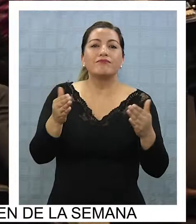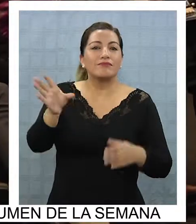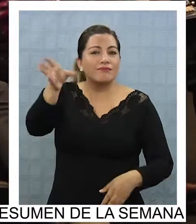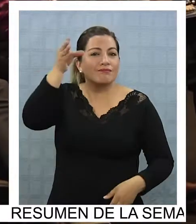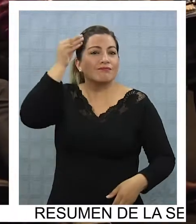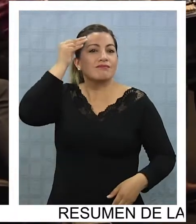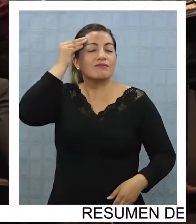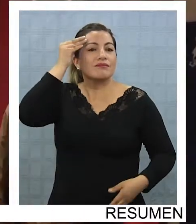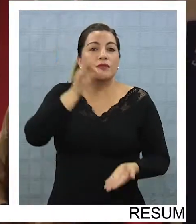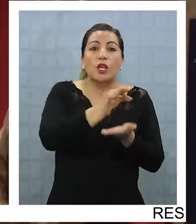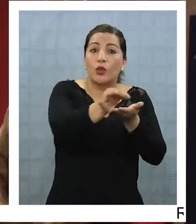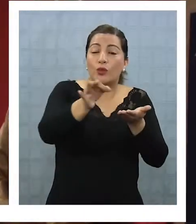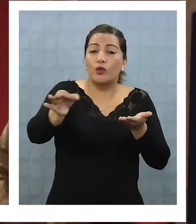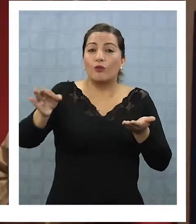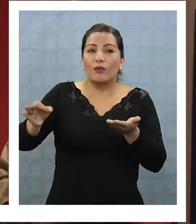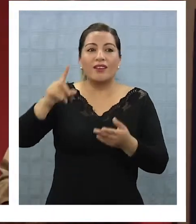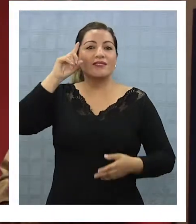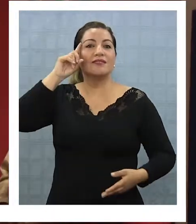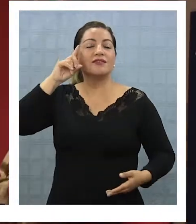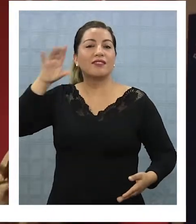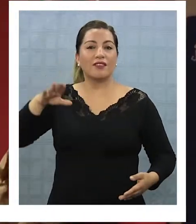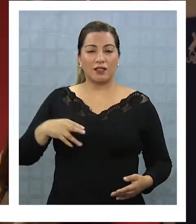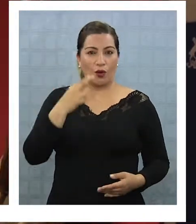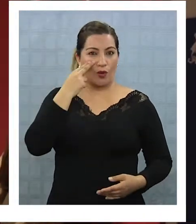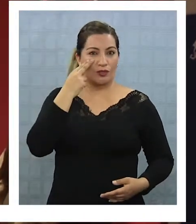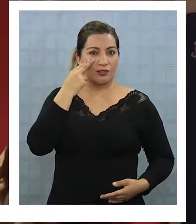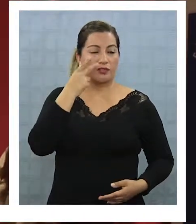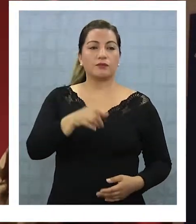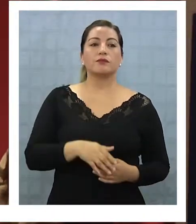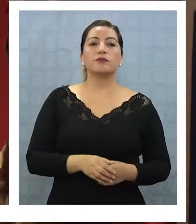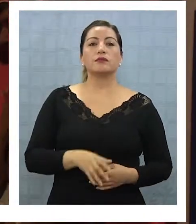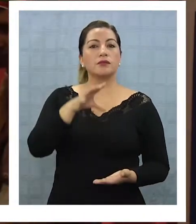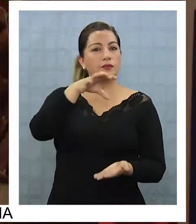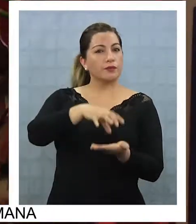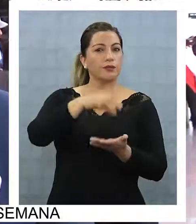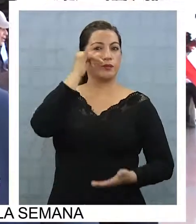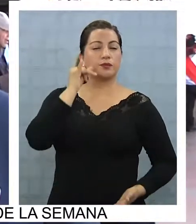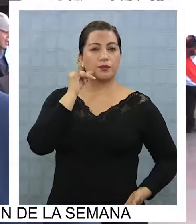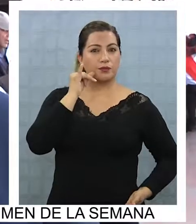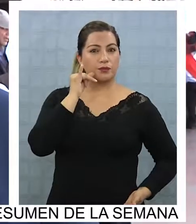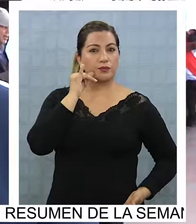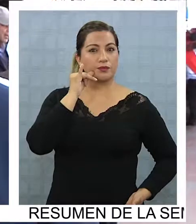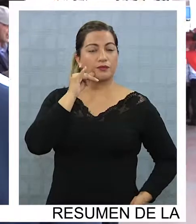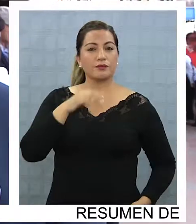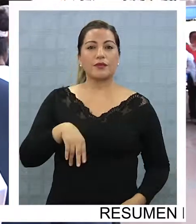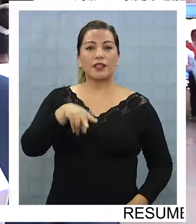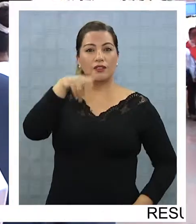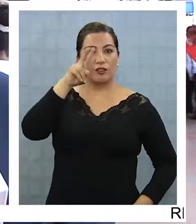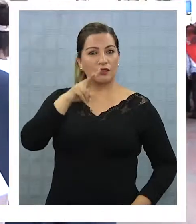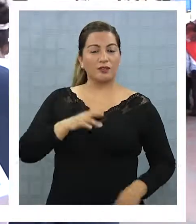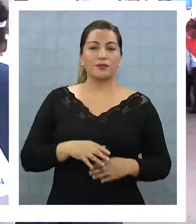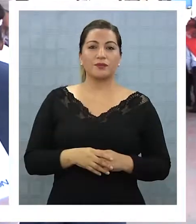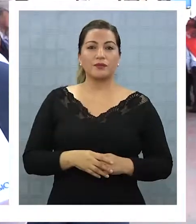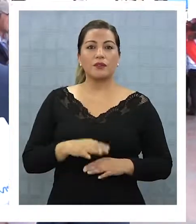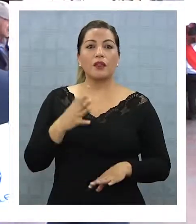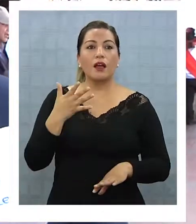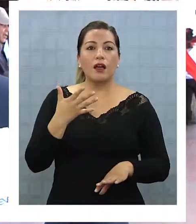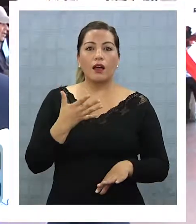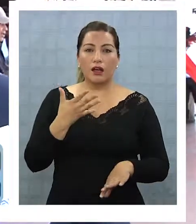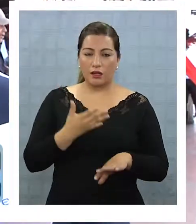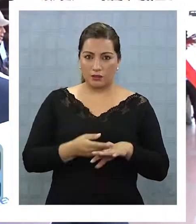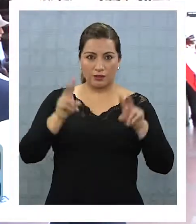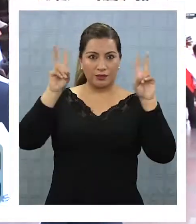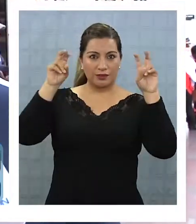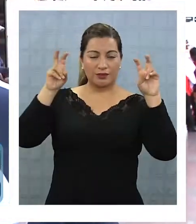científico de los pueblos y a instruirse sobre sus saberes. En nuestra región y en nuestra zona norte, efectivamente,